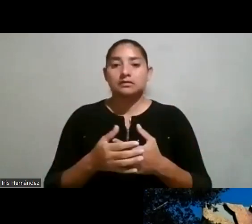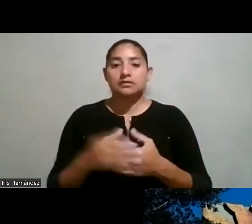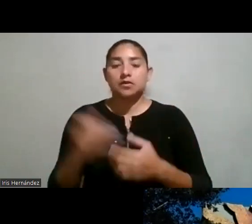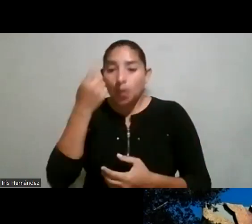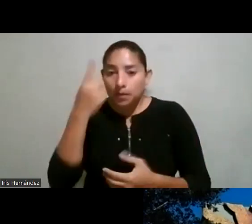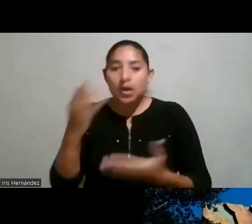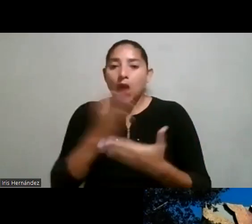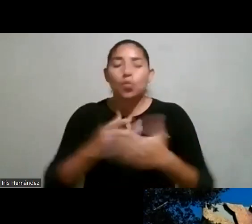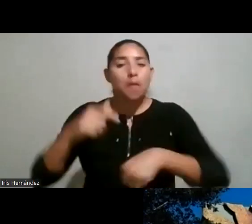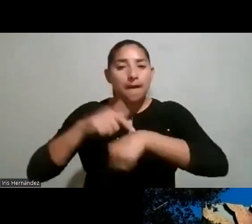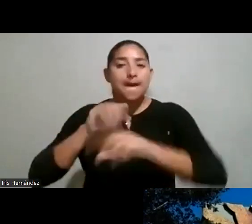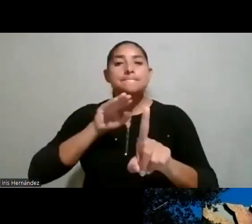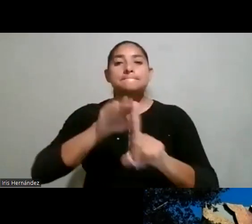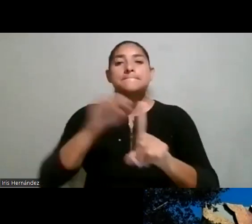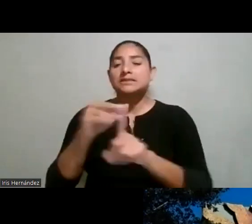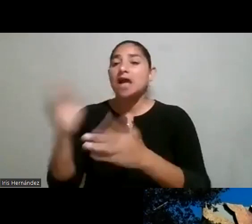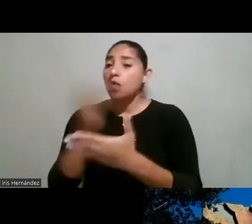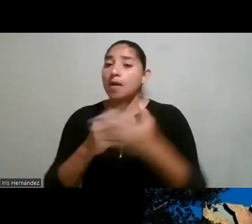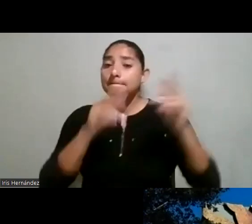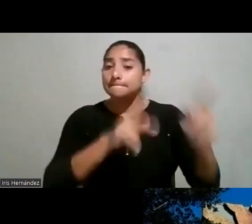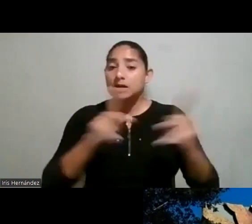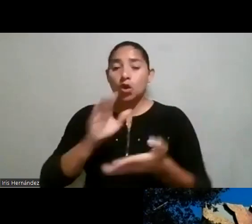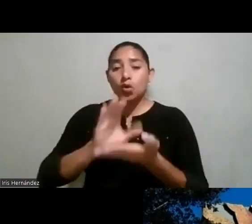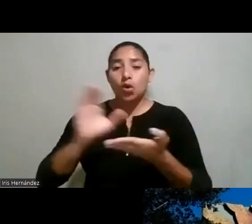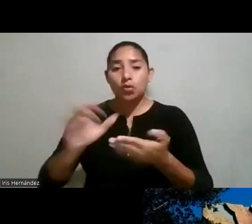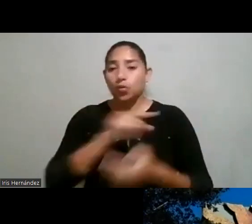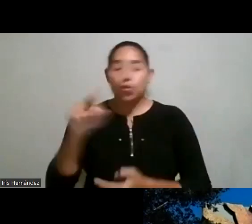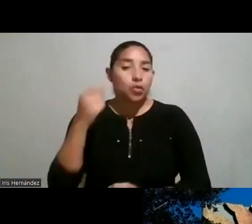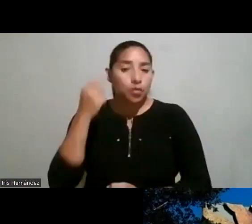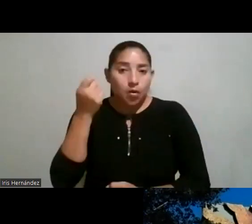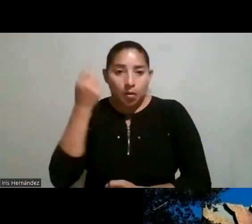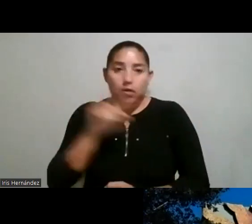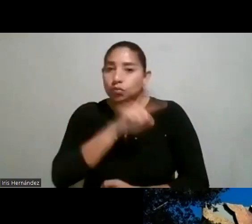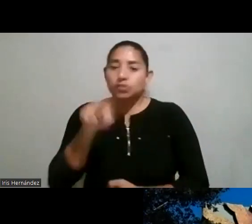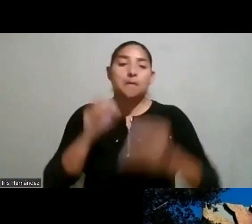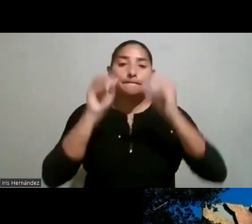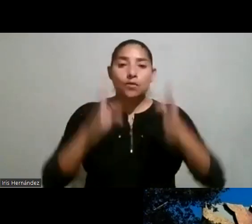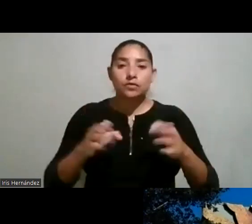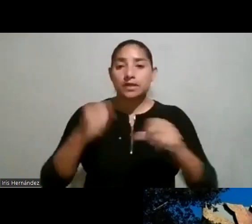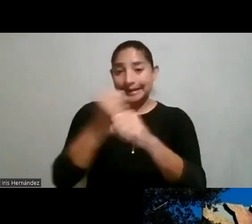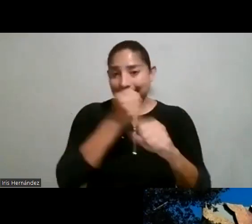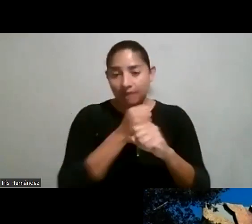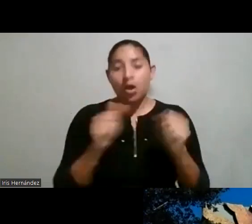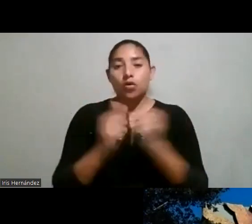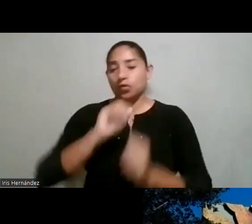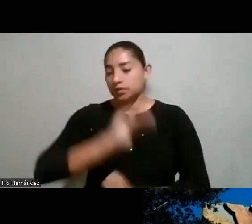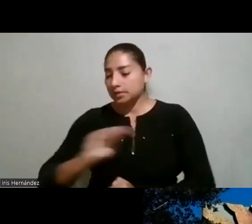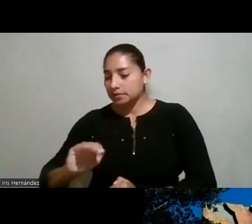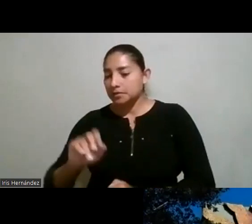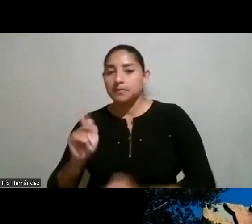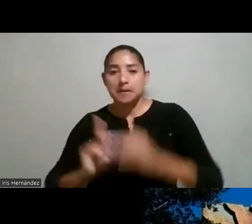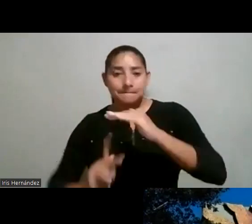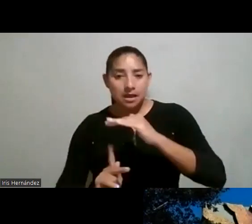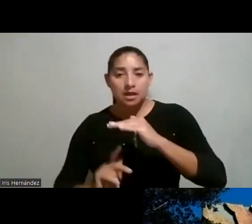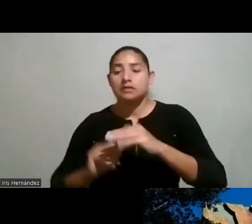algún último mensaje que quieran darle a estas personas colegiadas entendiendo que son docentes que trabajan con niños y niñas de primaria de